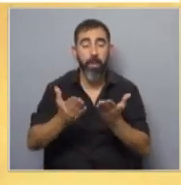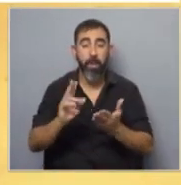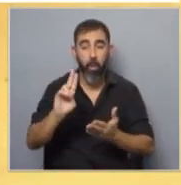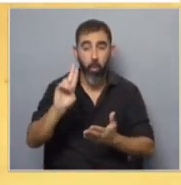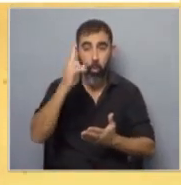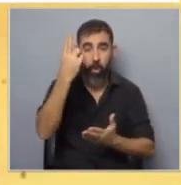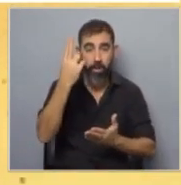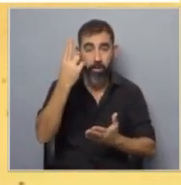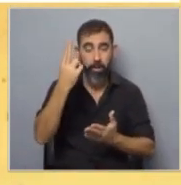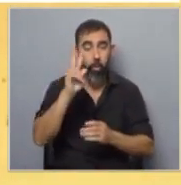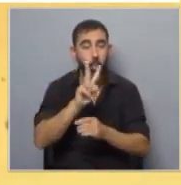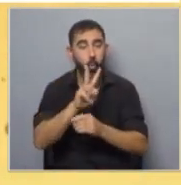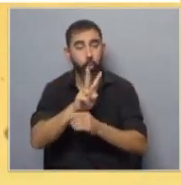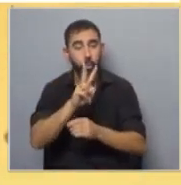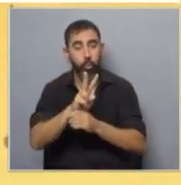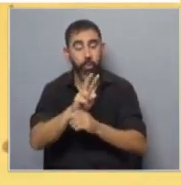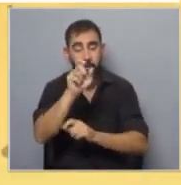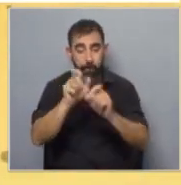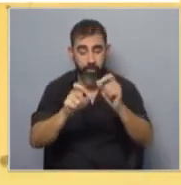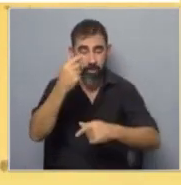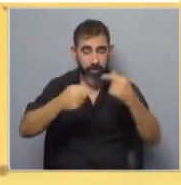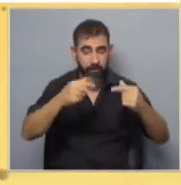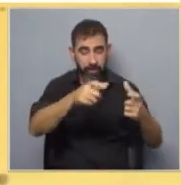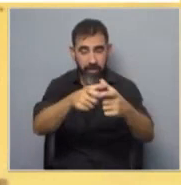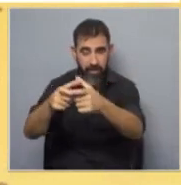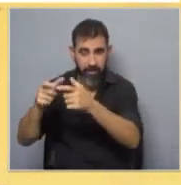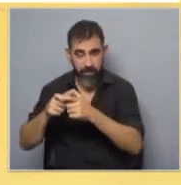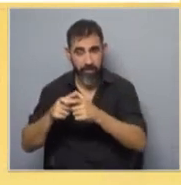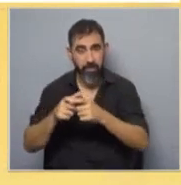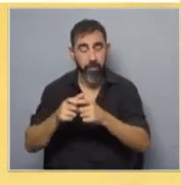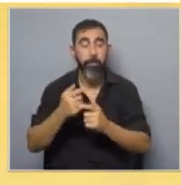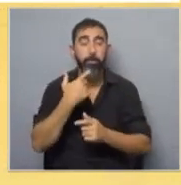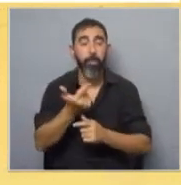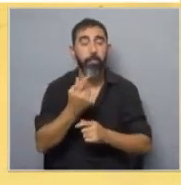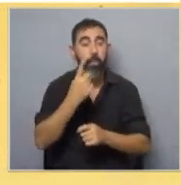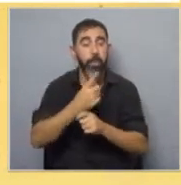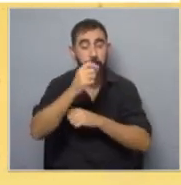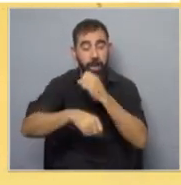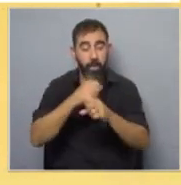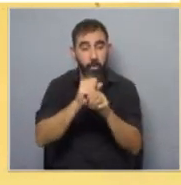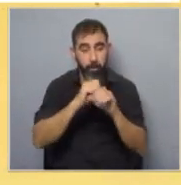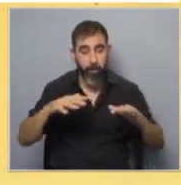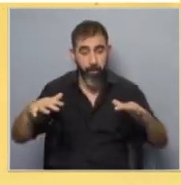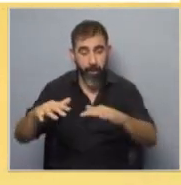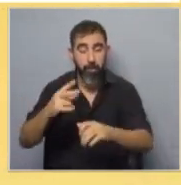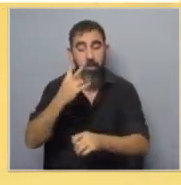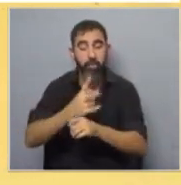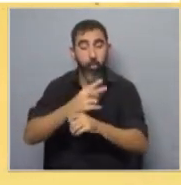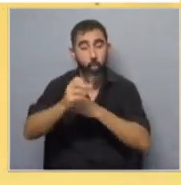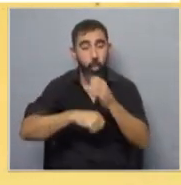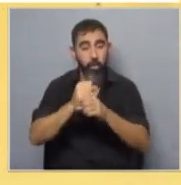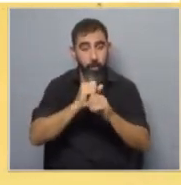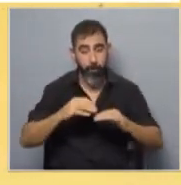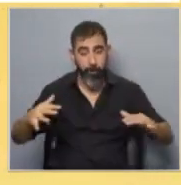Uruguay, lo hemos medido en varias subpoblaciones. Lo medimos en el primer año de la pandemia, en el segundo año de la pandemia.